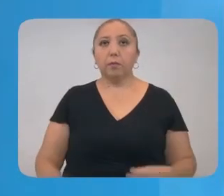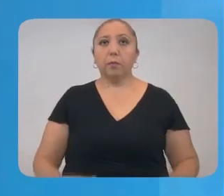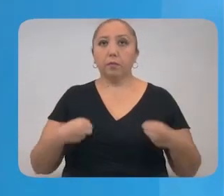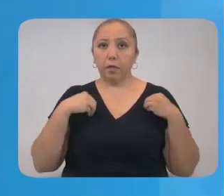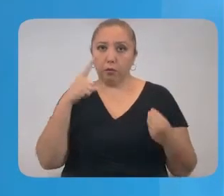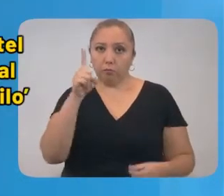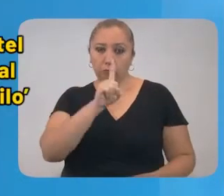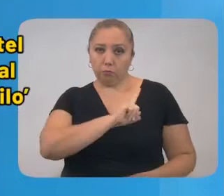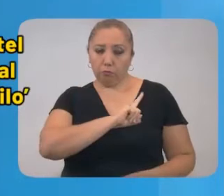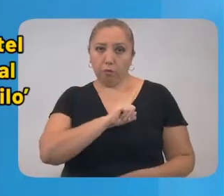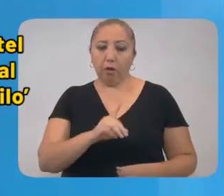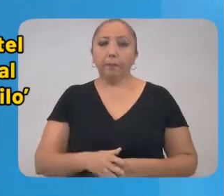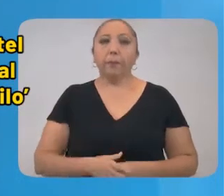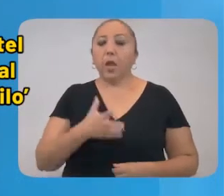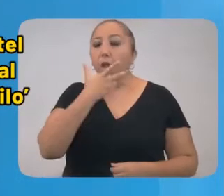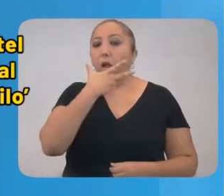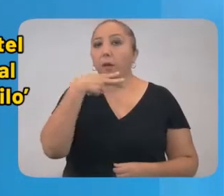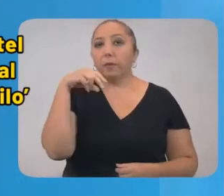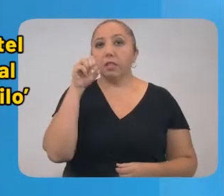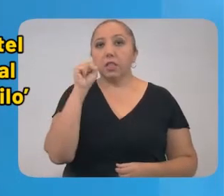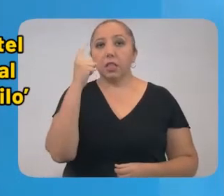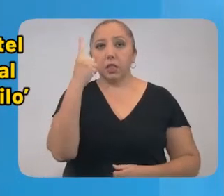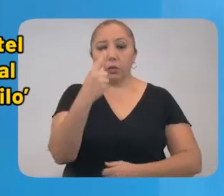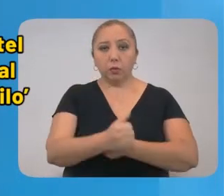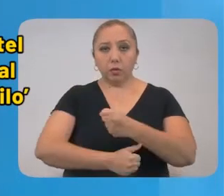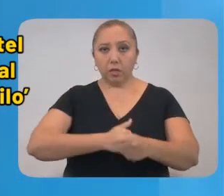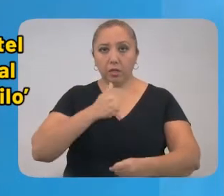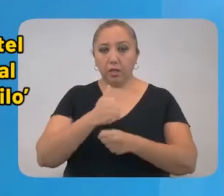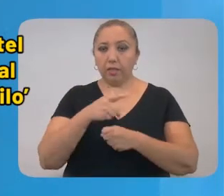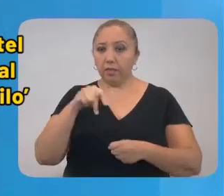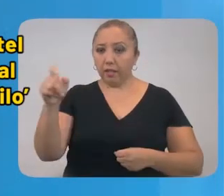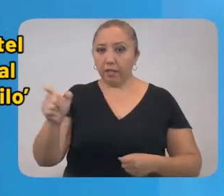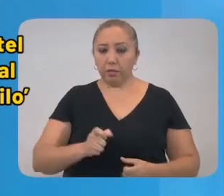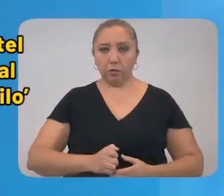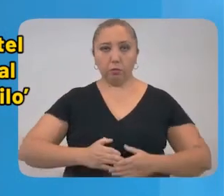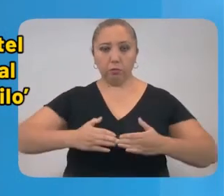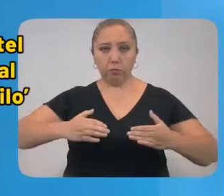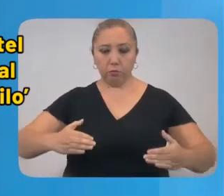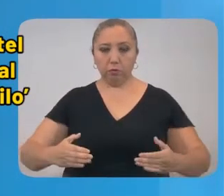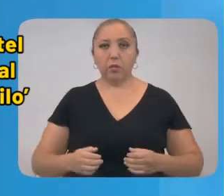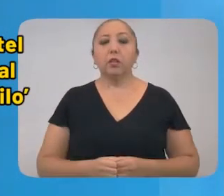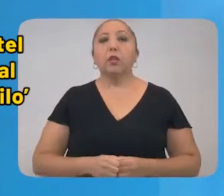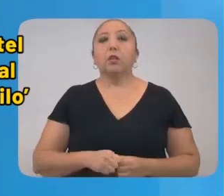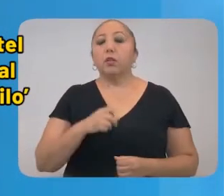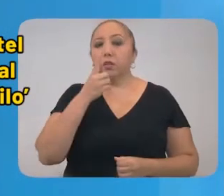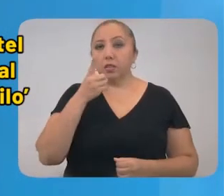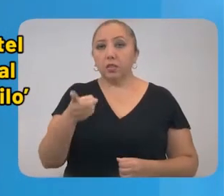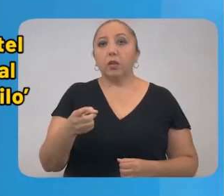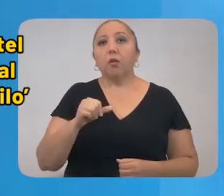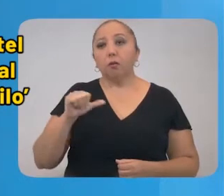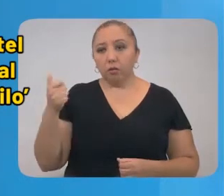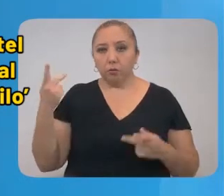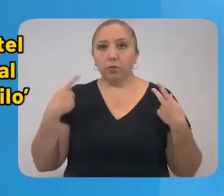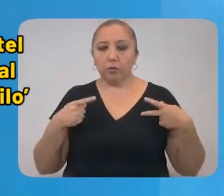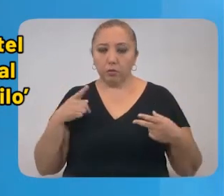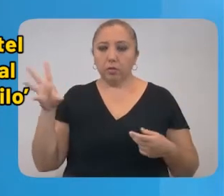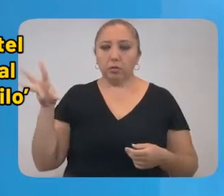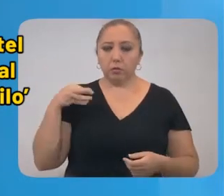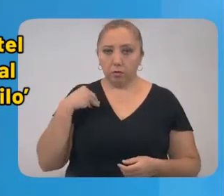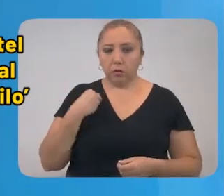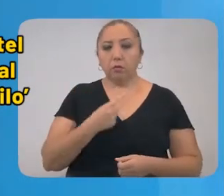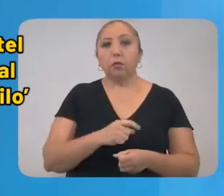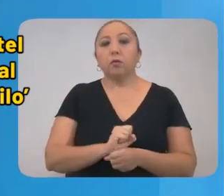vivía sola. Hombre de 61 años de edad de Tecach, con obesidad y contacto con caso confirmado a COVID-19.